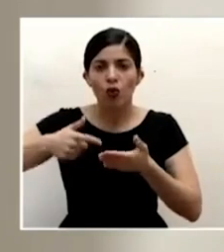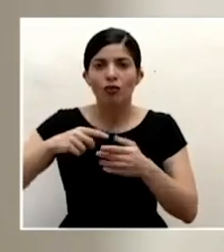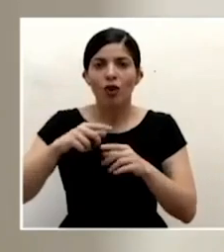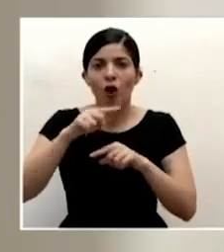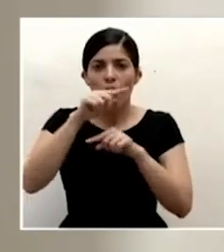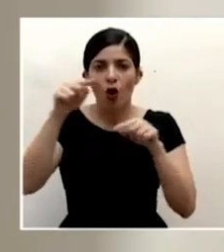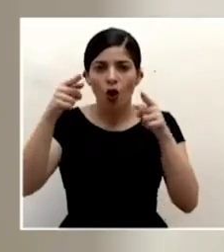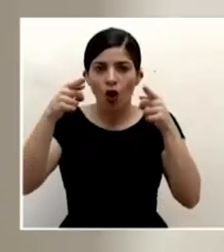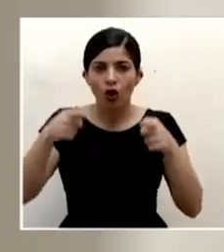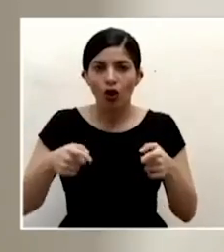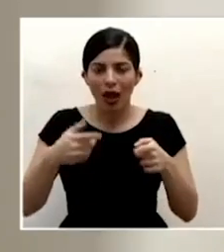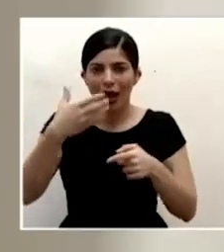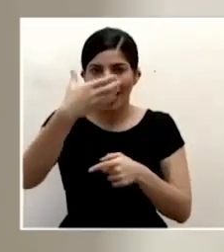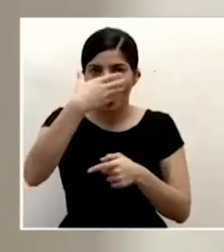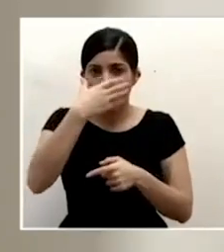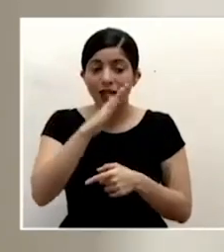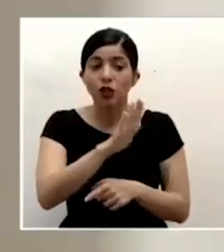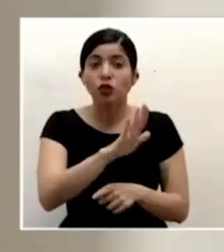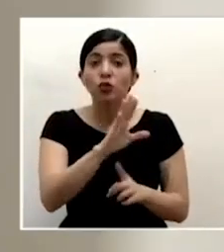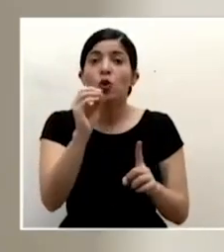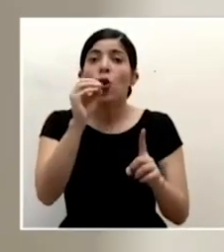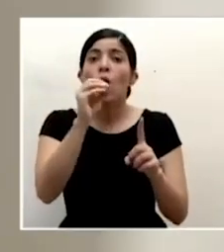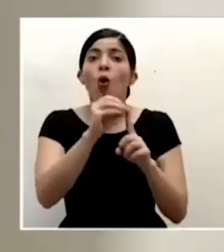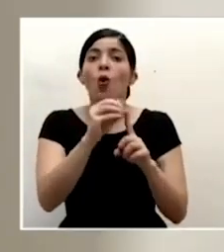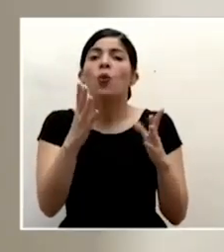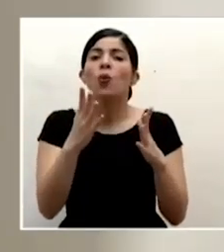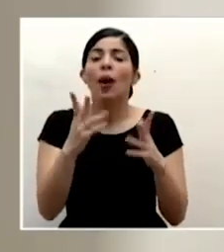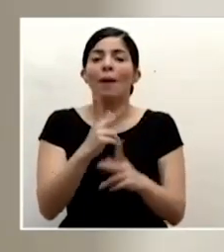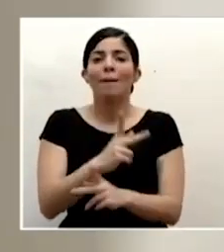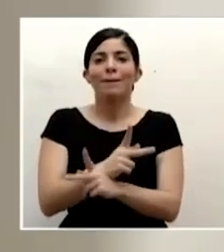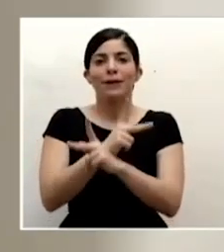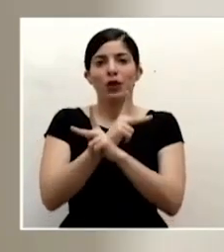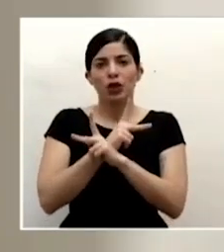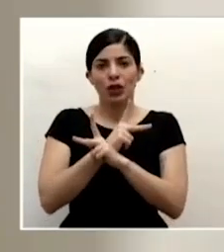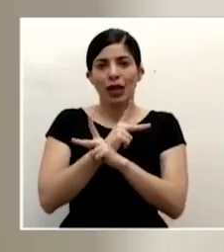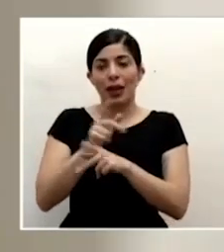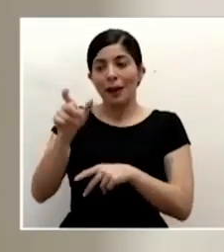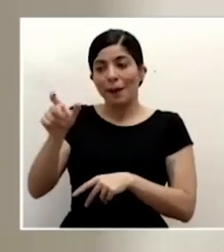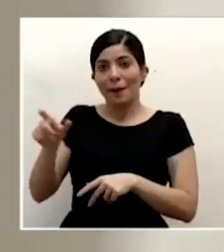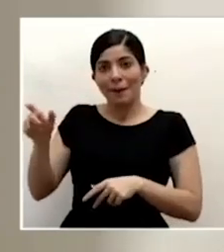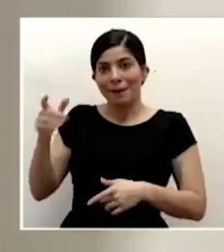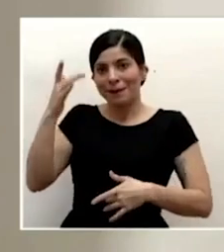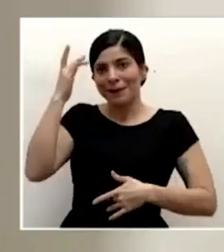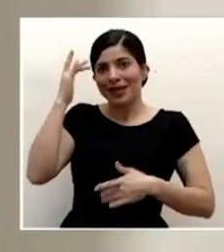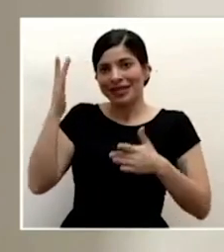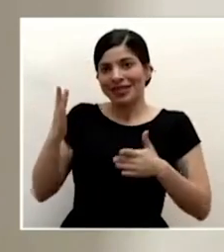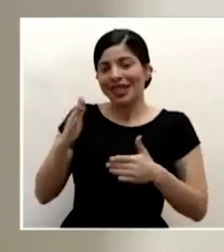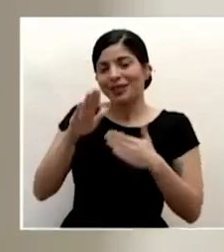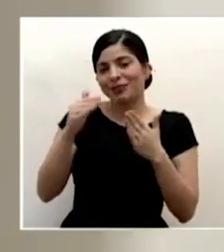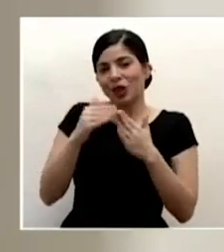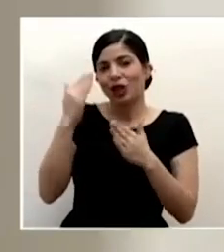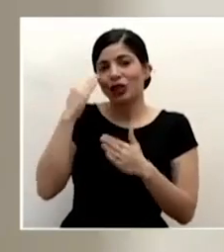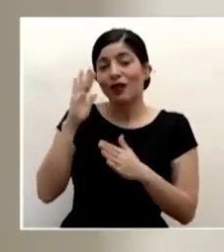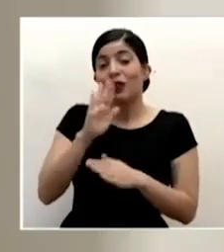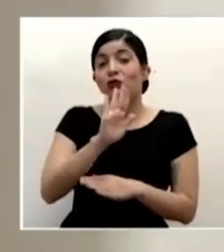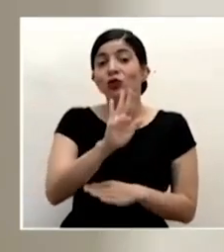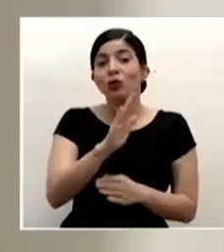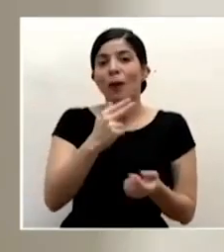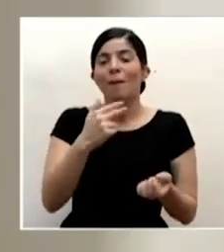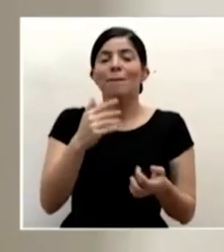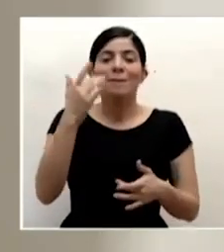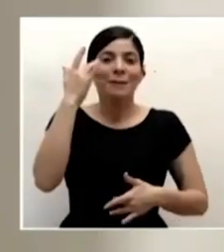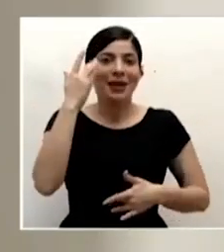el propósito es proteger tanto a los pacientes que todos como sabemos son adultos mayores en ese centro